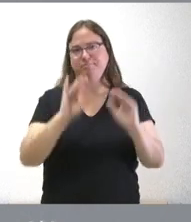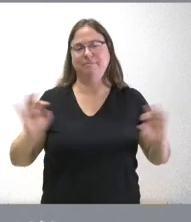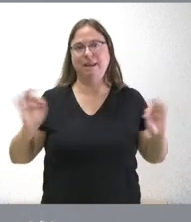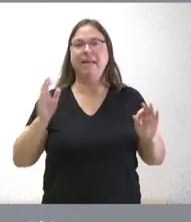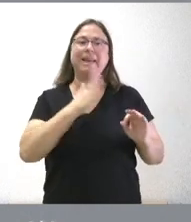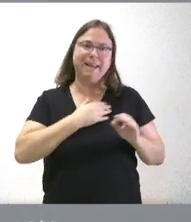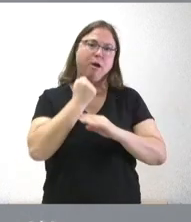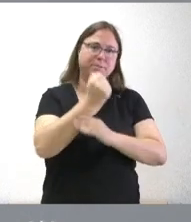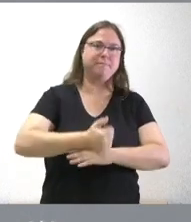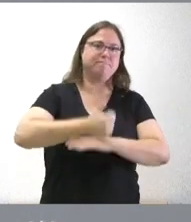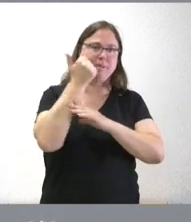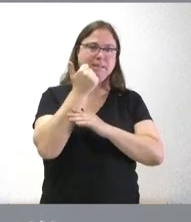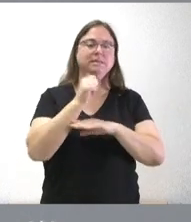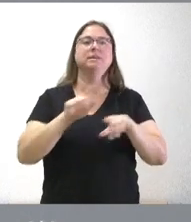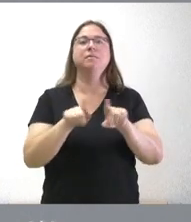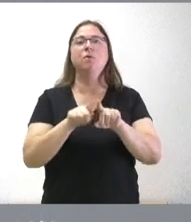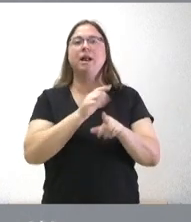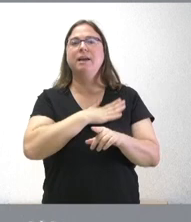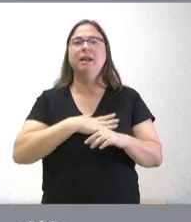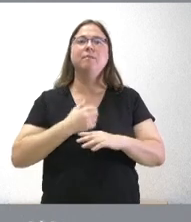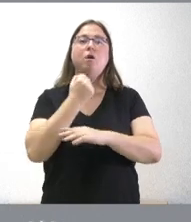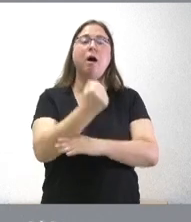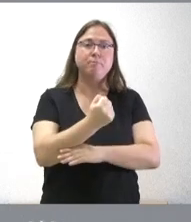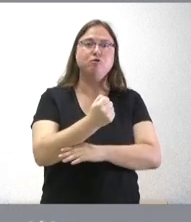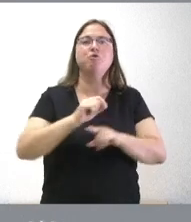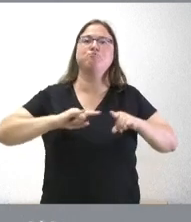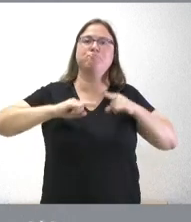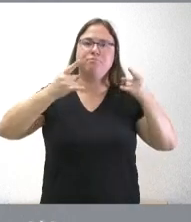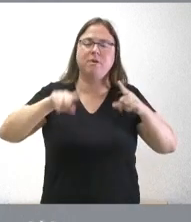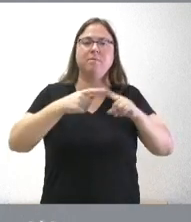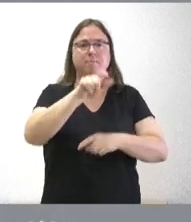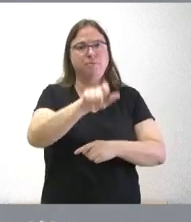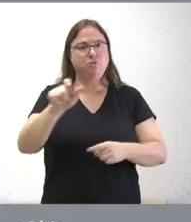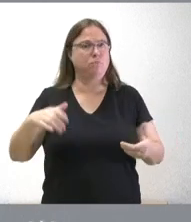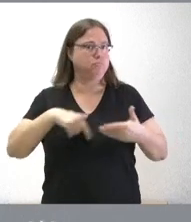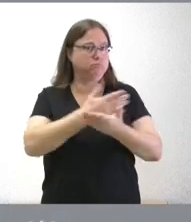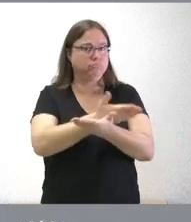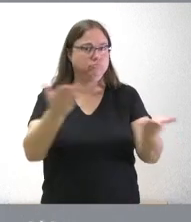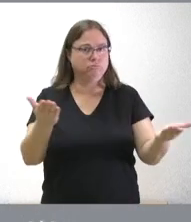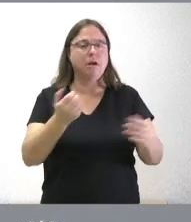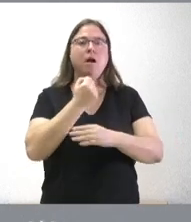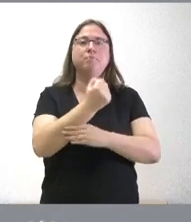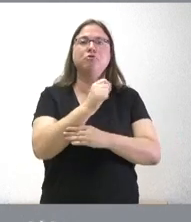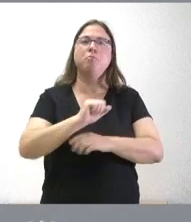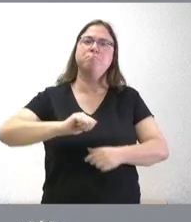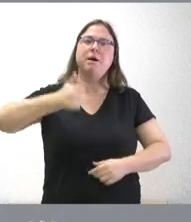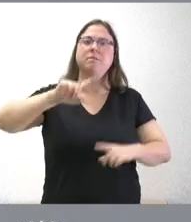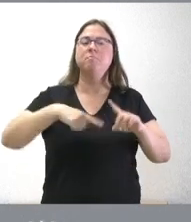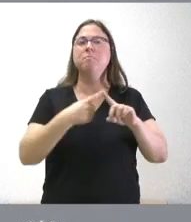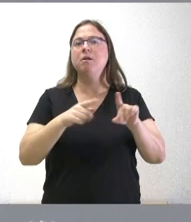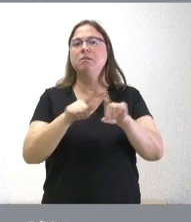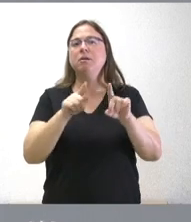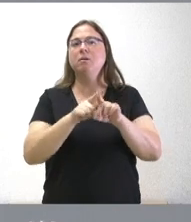reforzar reforzar tanto el apoyo que damos al conjunto de los ciudadanos como el que estamos